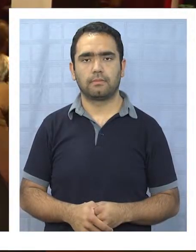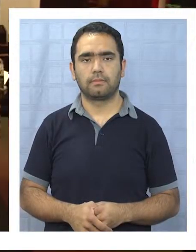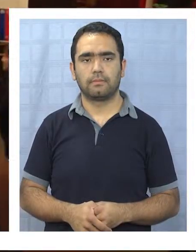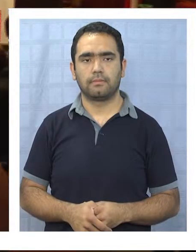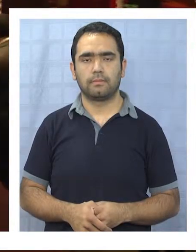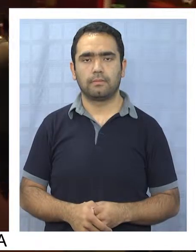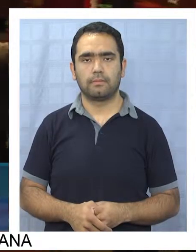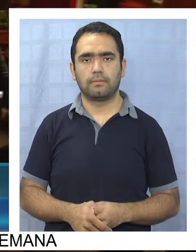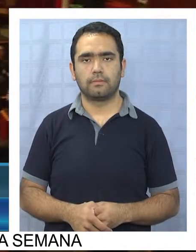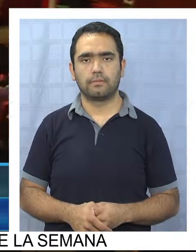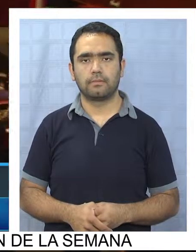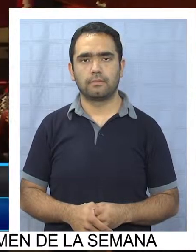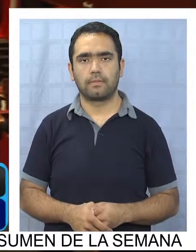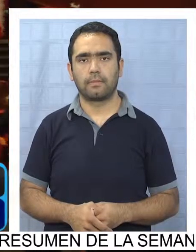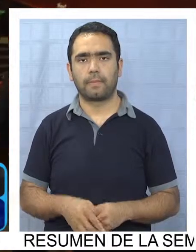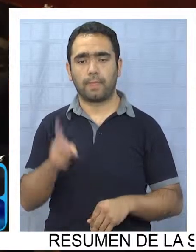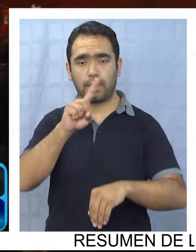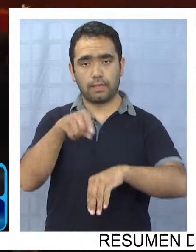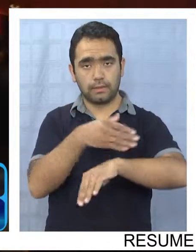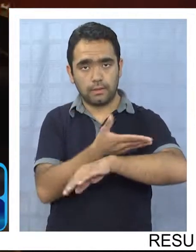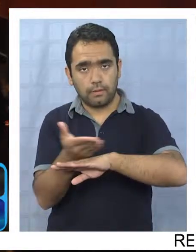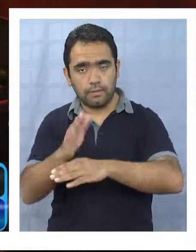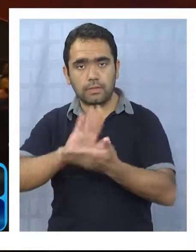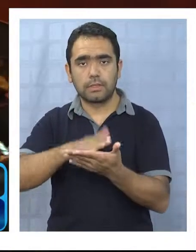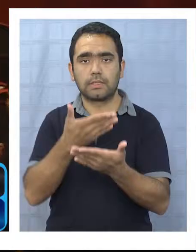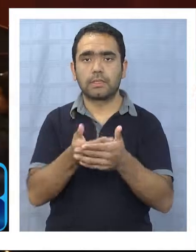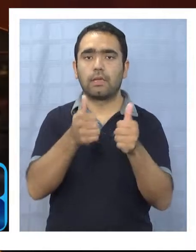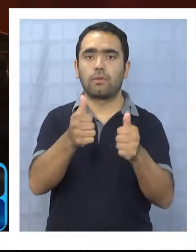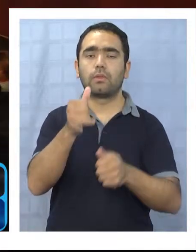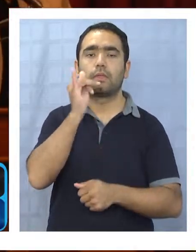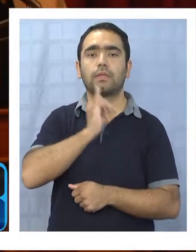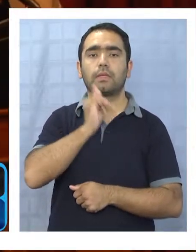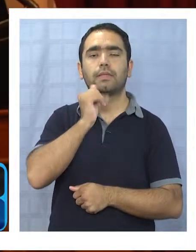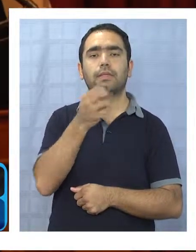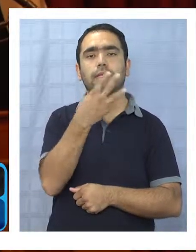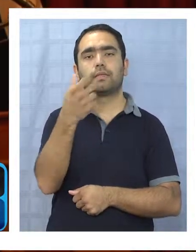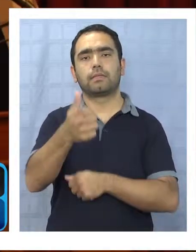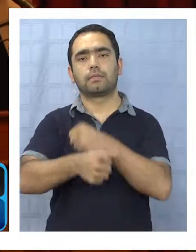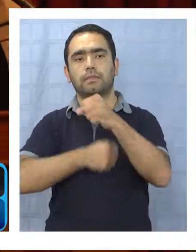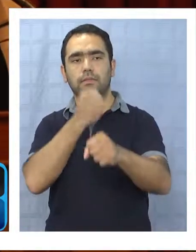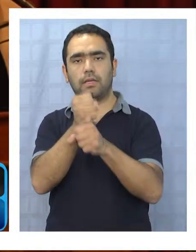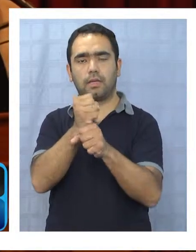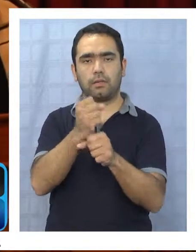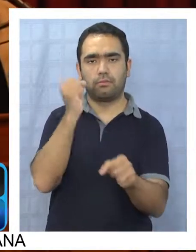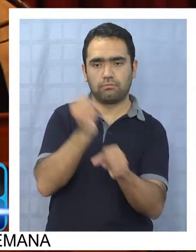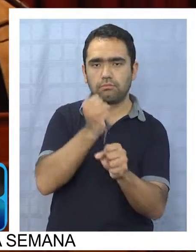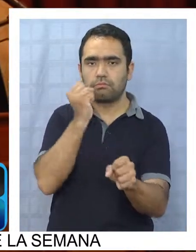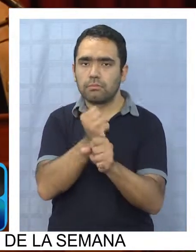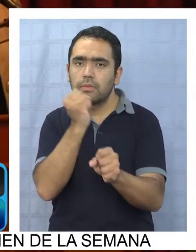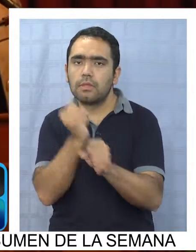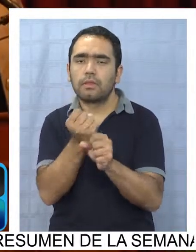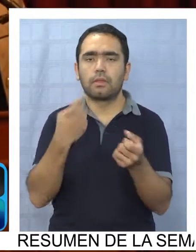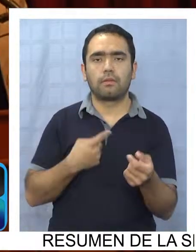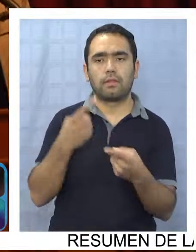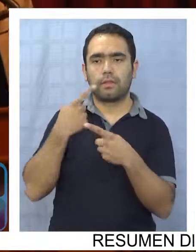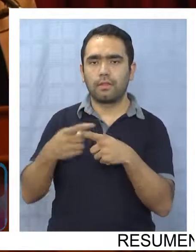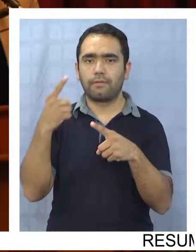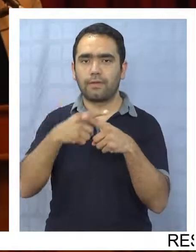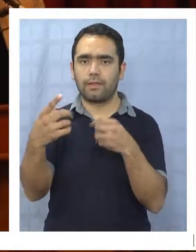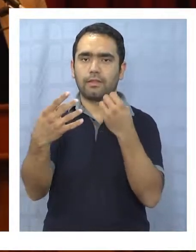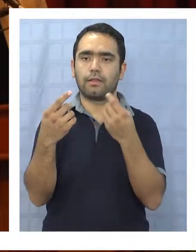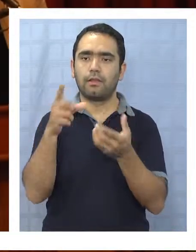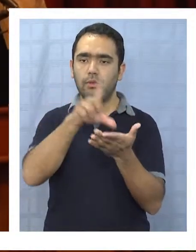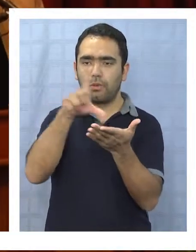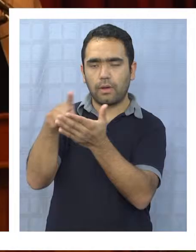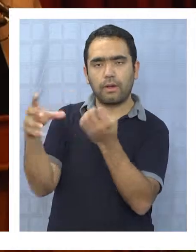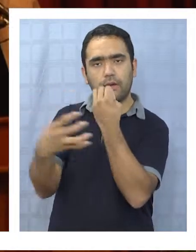El Servicio de Salud de Iquique celebró 36 años de labor que ha realizado en las distintas localidades de la región con